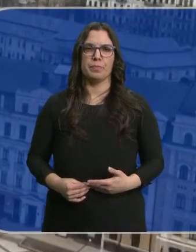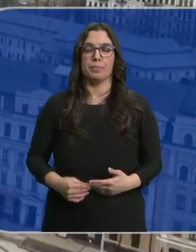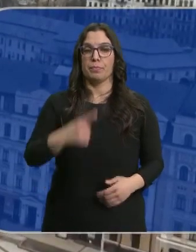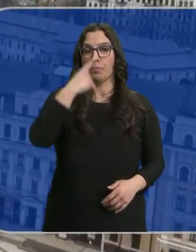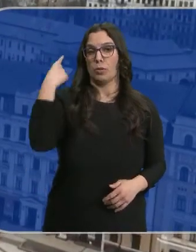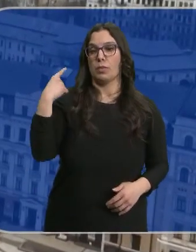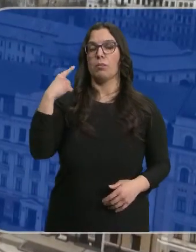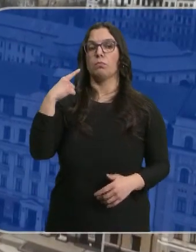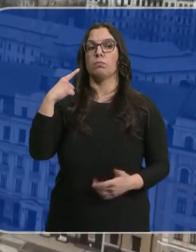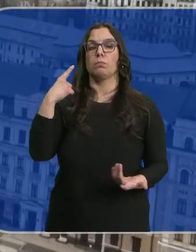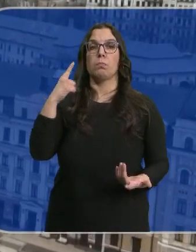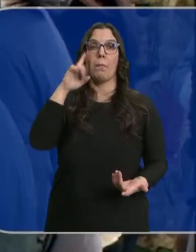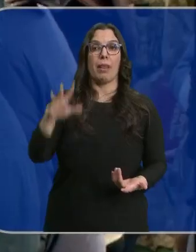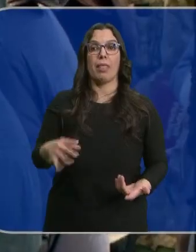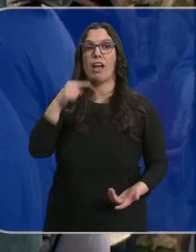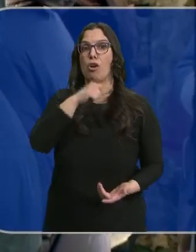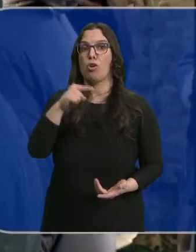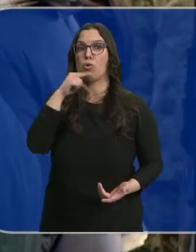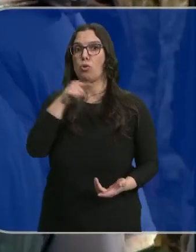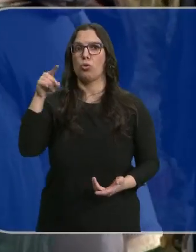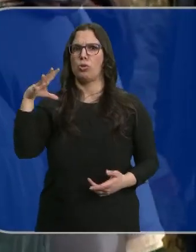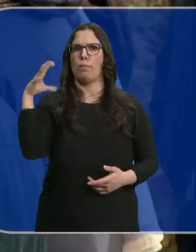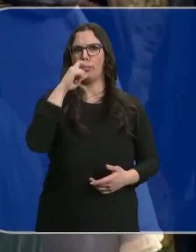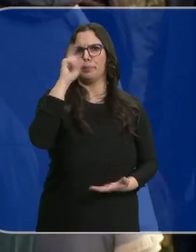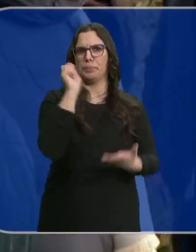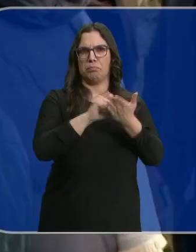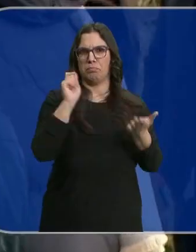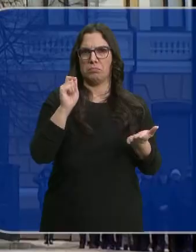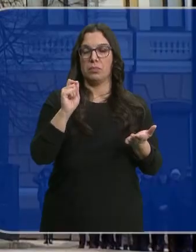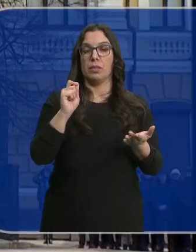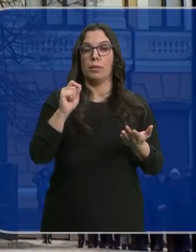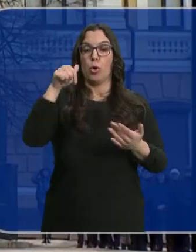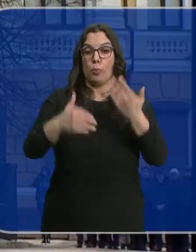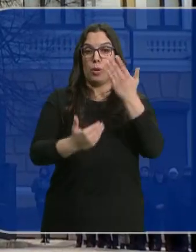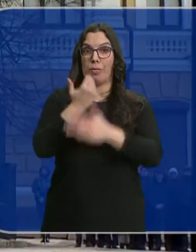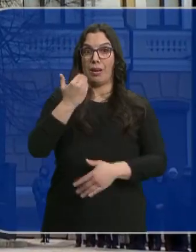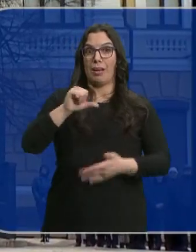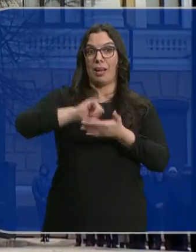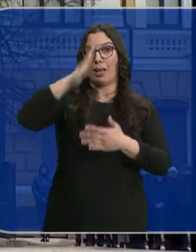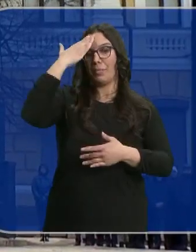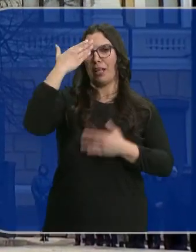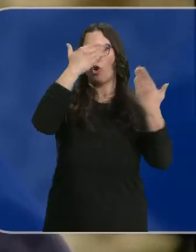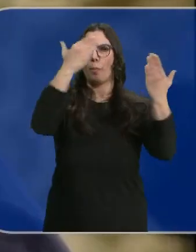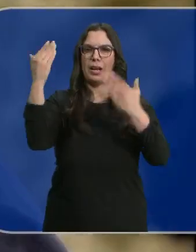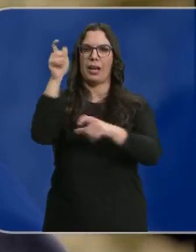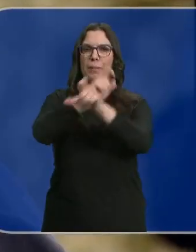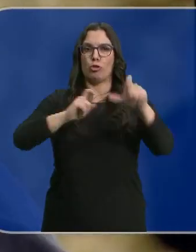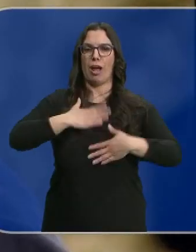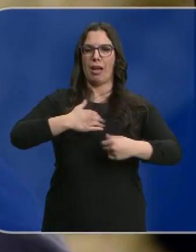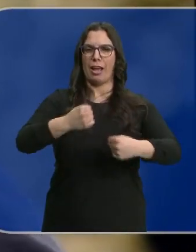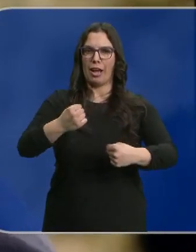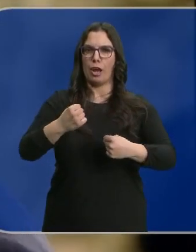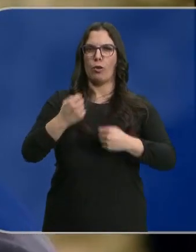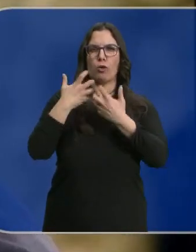Hace un año todo hacía pensar que Rusia se haría rápidamente con Ucrania y esta mañana en Kiev se ha rendido homenaje a los héroes que han permitido que no sea